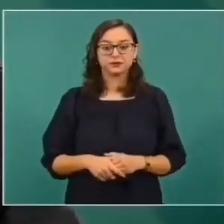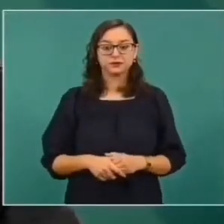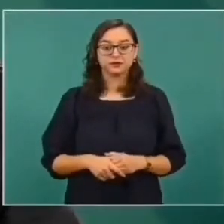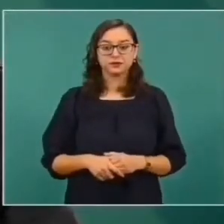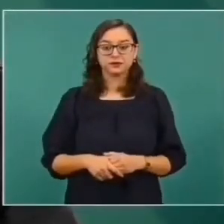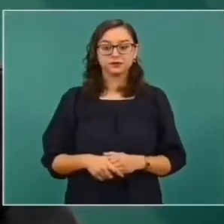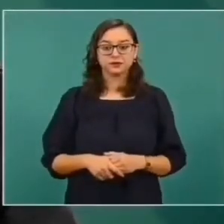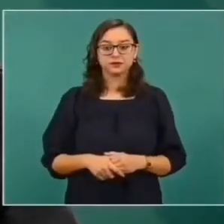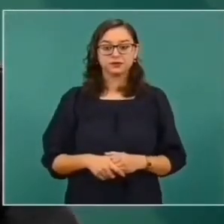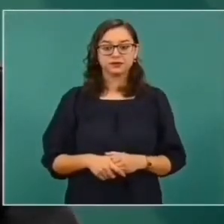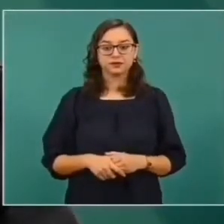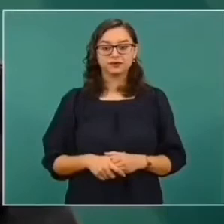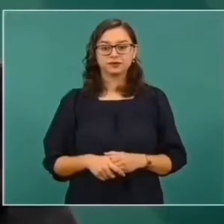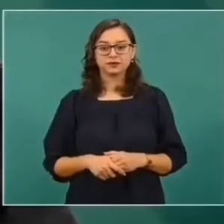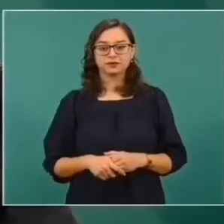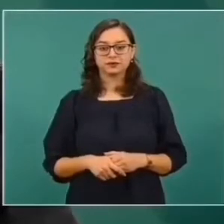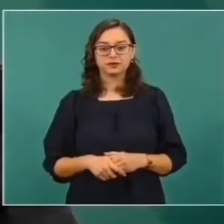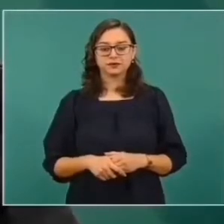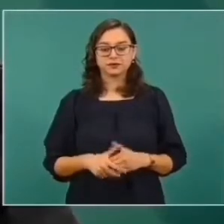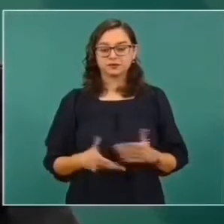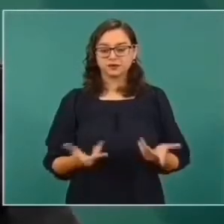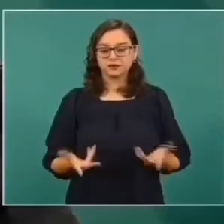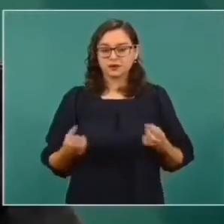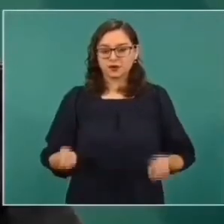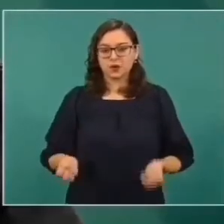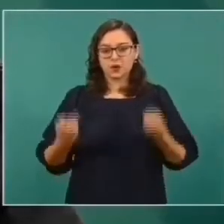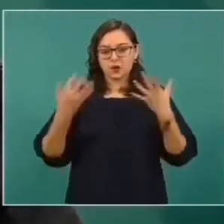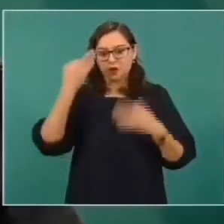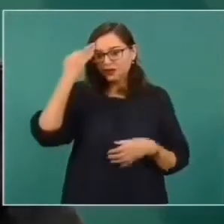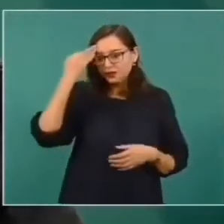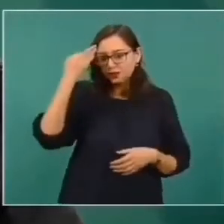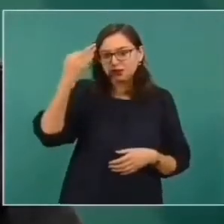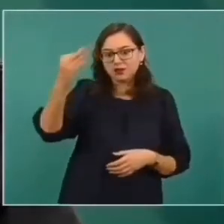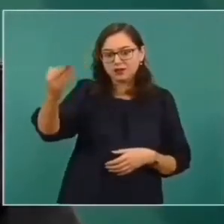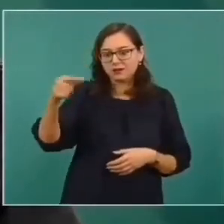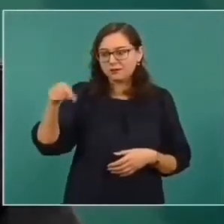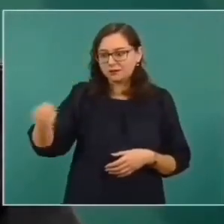incluso el tiempo que permanece